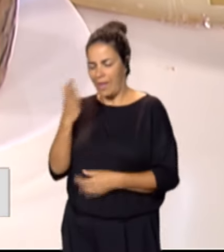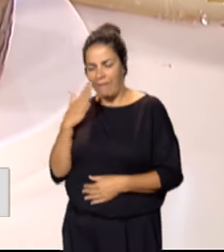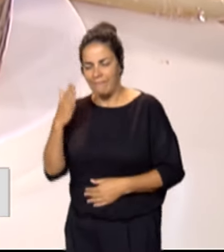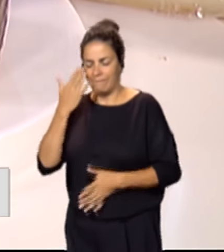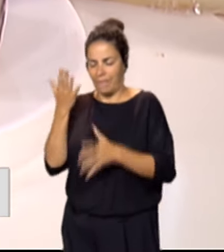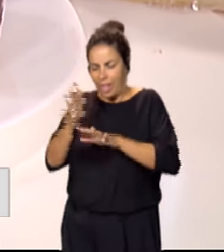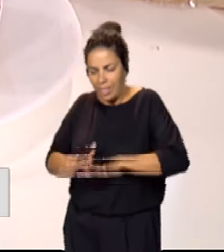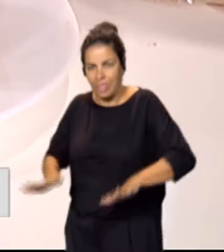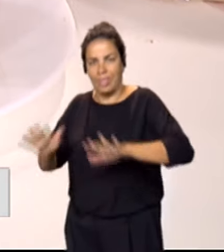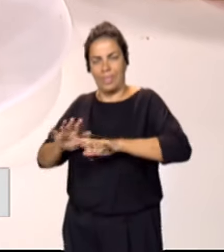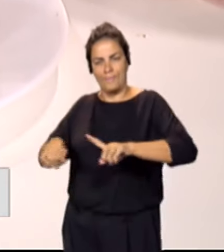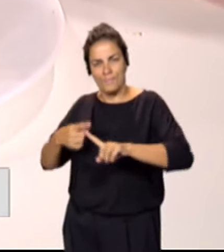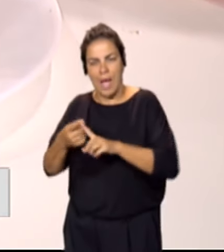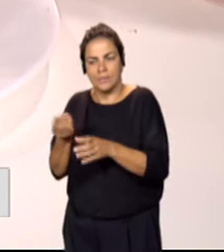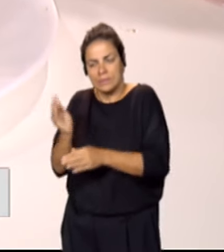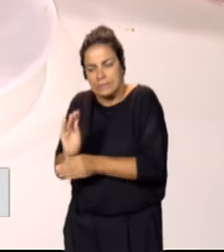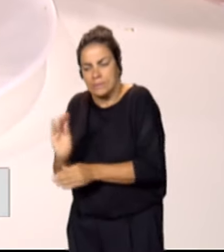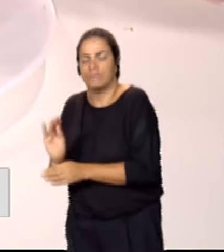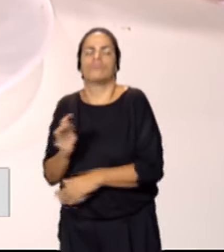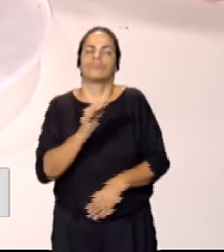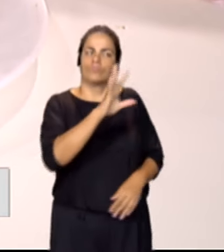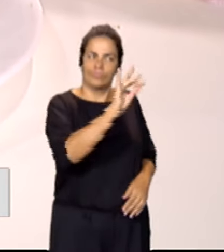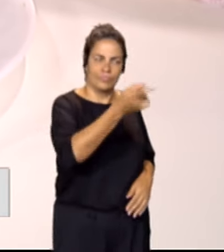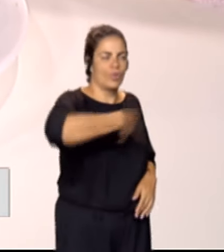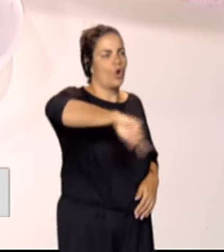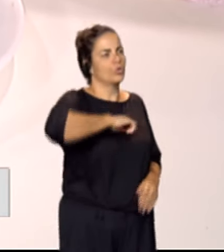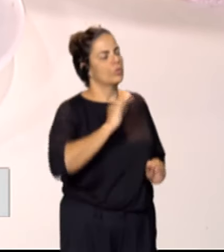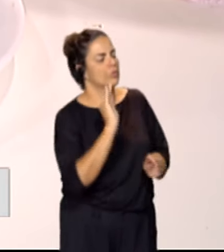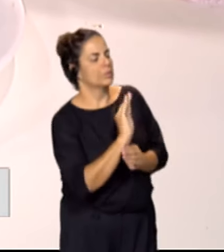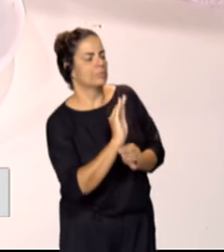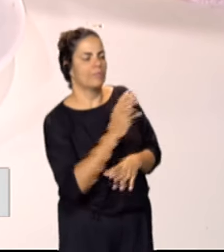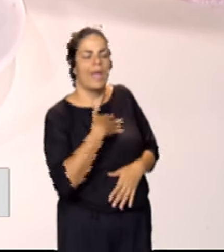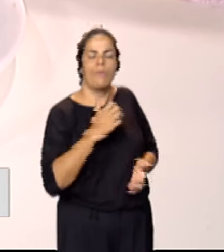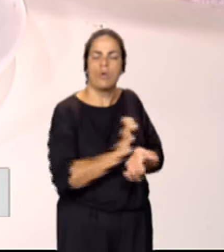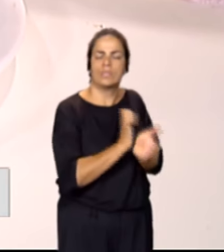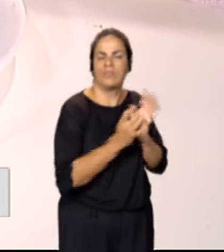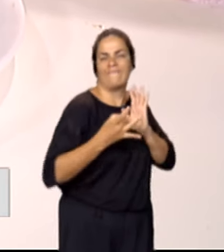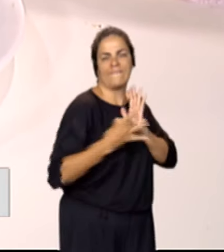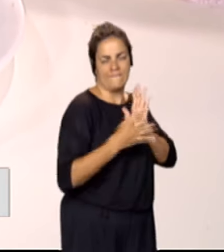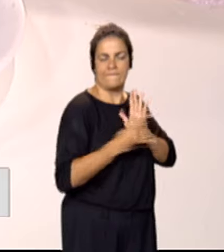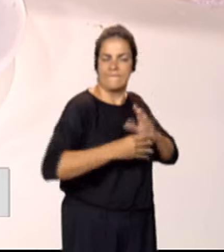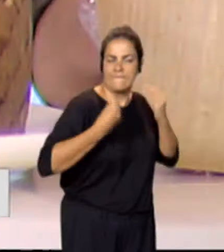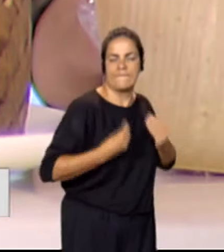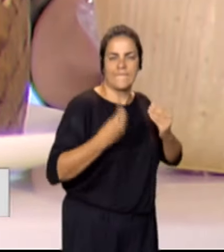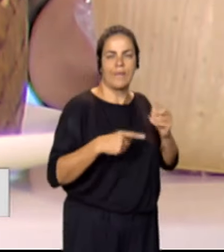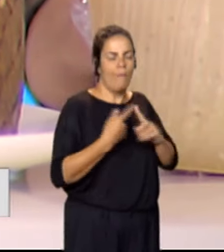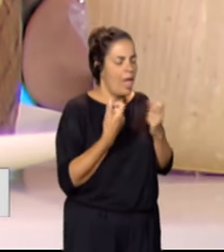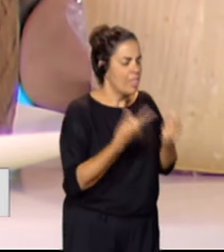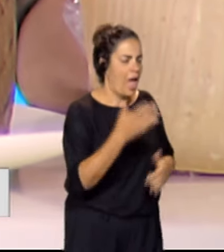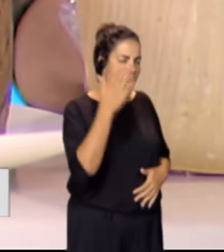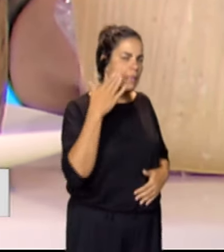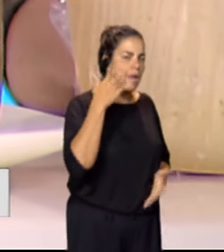y cuidando cada uno de ellos. Sí, solemos cuidar mucho lo que es la calidad del queso, darle mucho cariño,